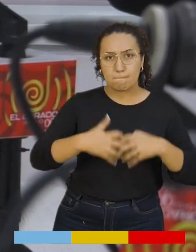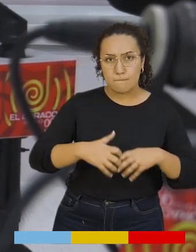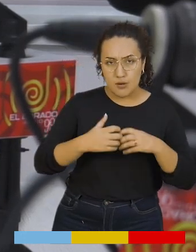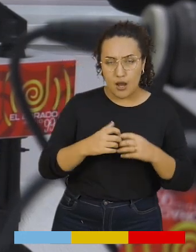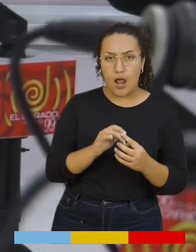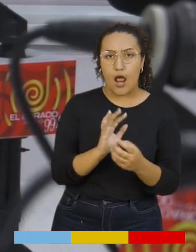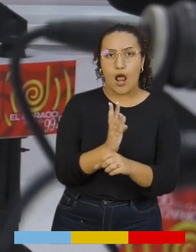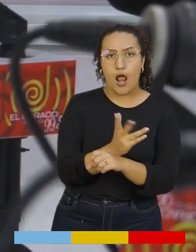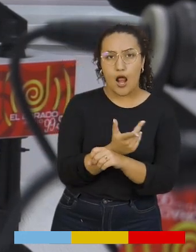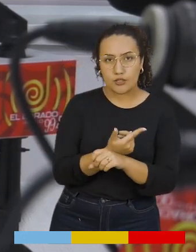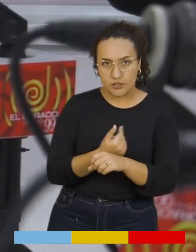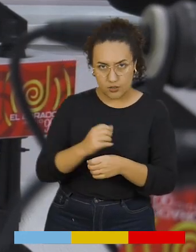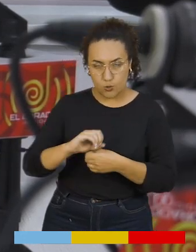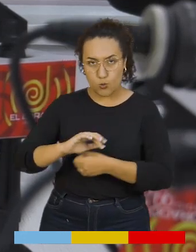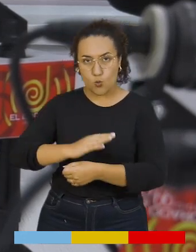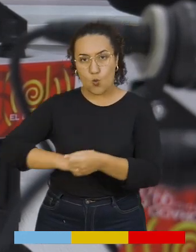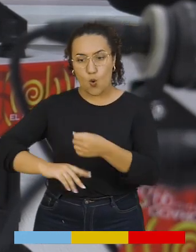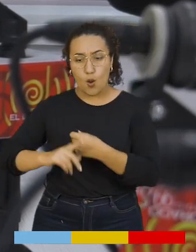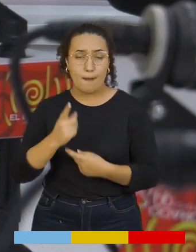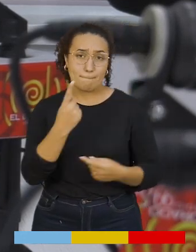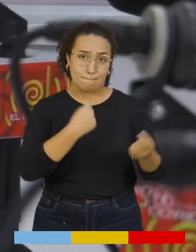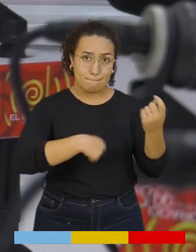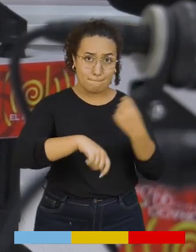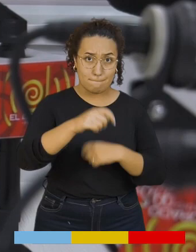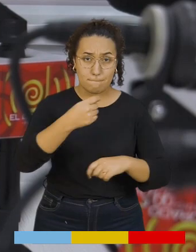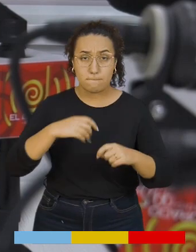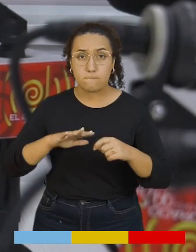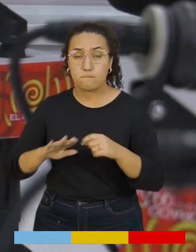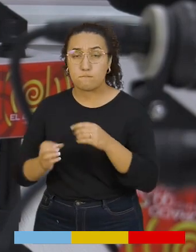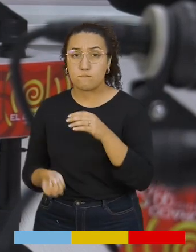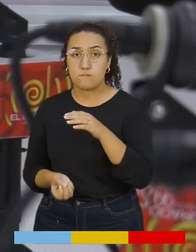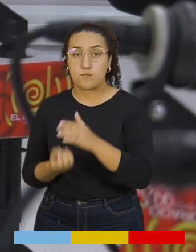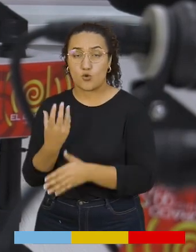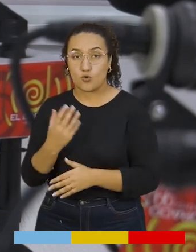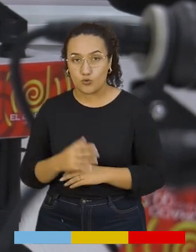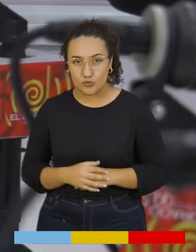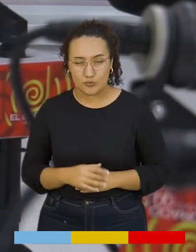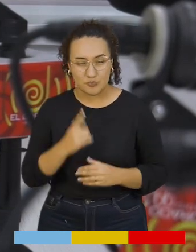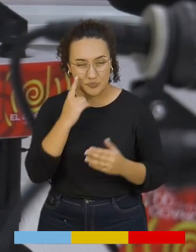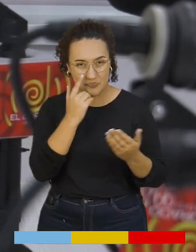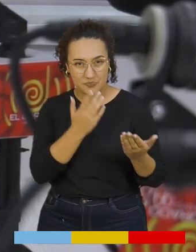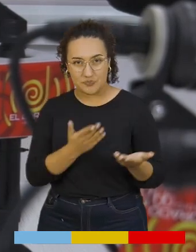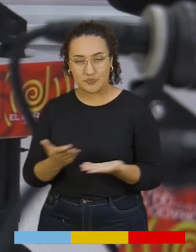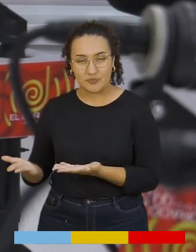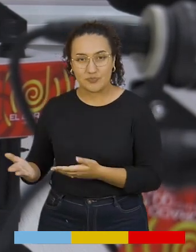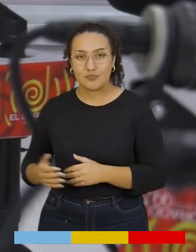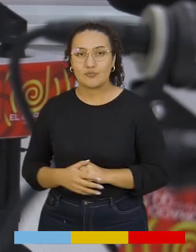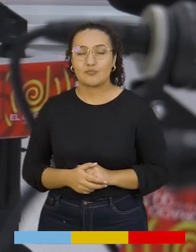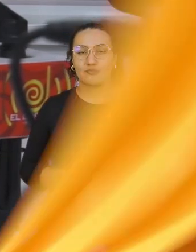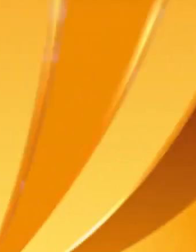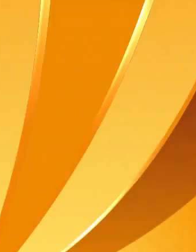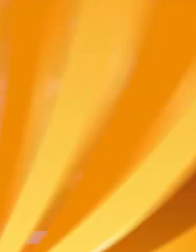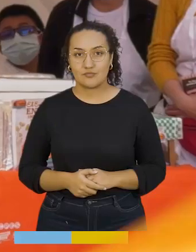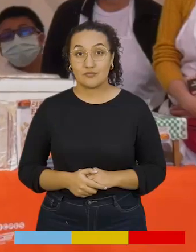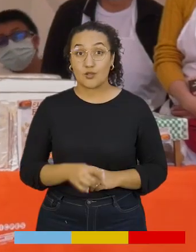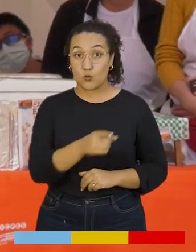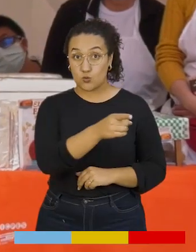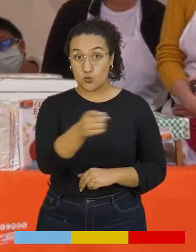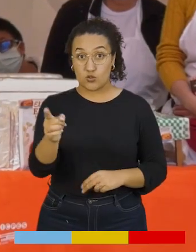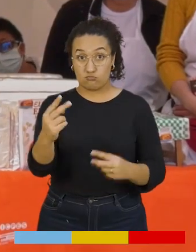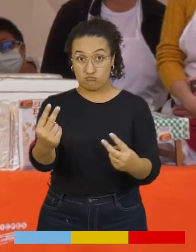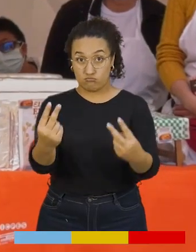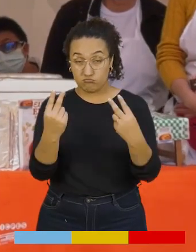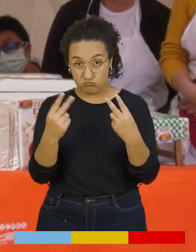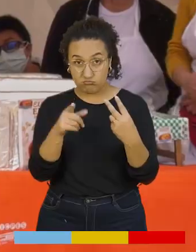productores, emprendedores, empresarios y artesanos del departamento comercialicen sus productos. Veamos de qué se trata. Pudimos